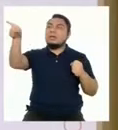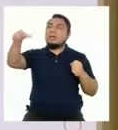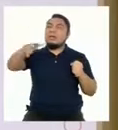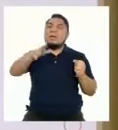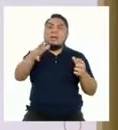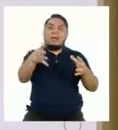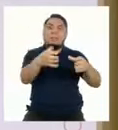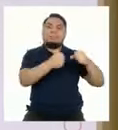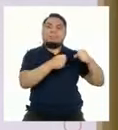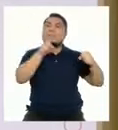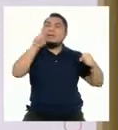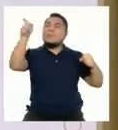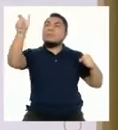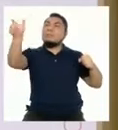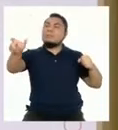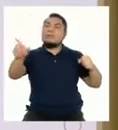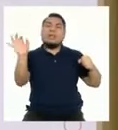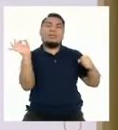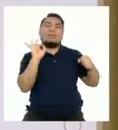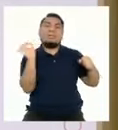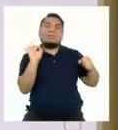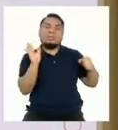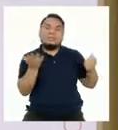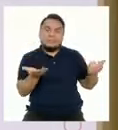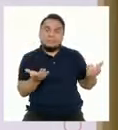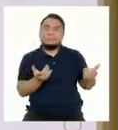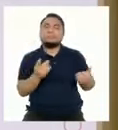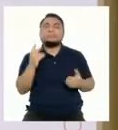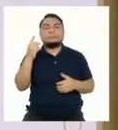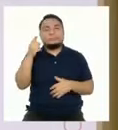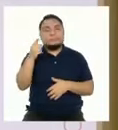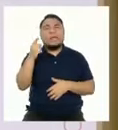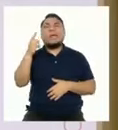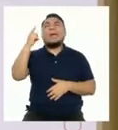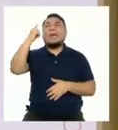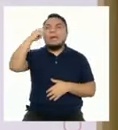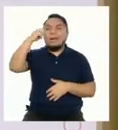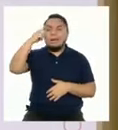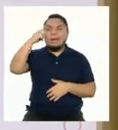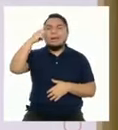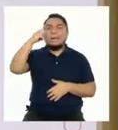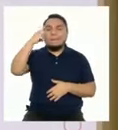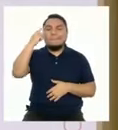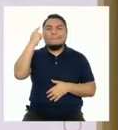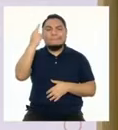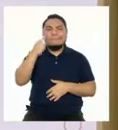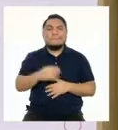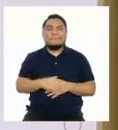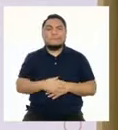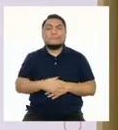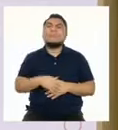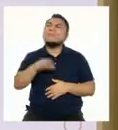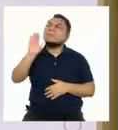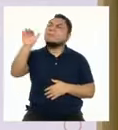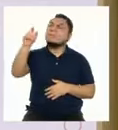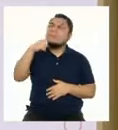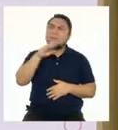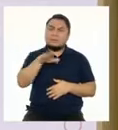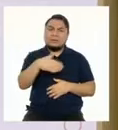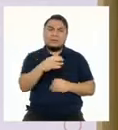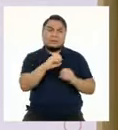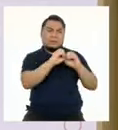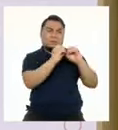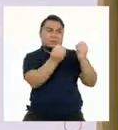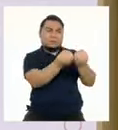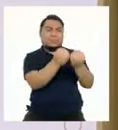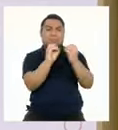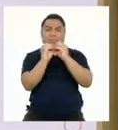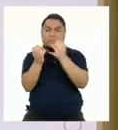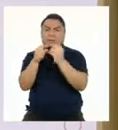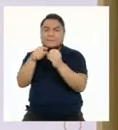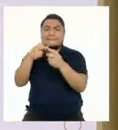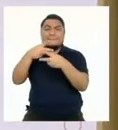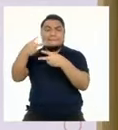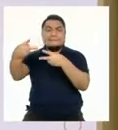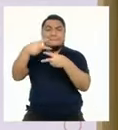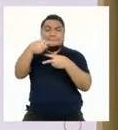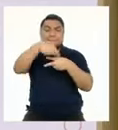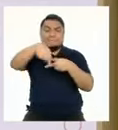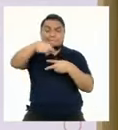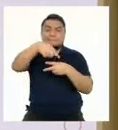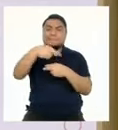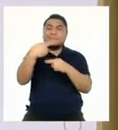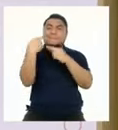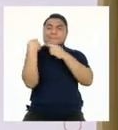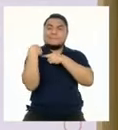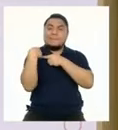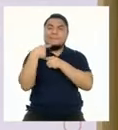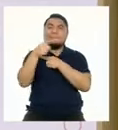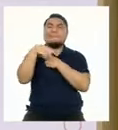verdad. Buen punto para reflexionar. Pero, profesor, también he visto que se crean organizaciones vecinales y ellas son las